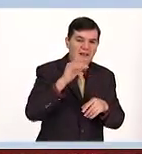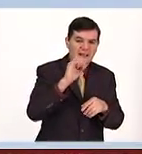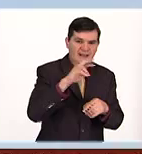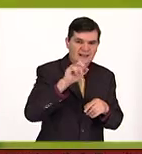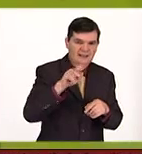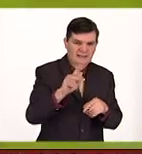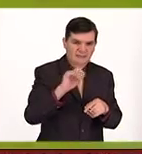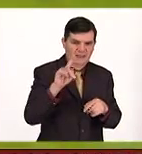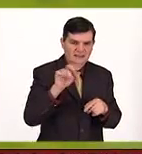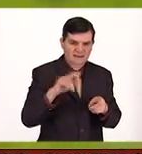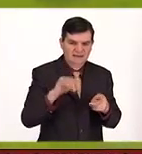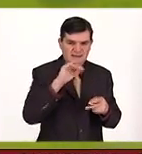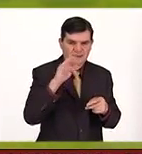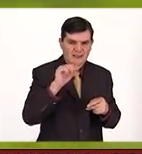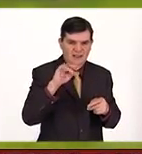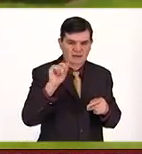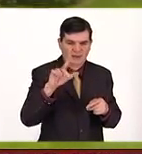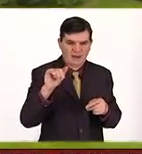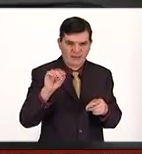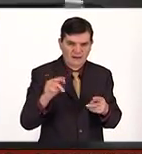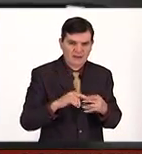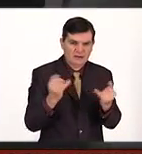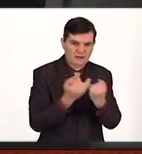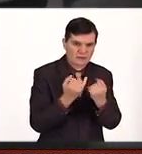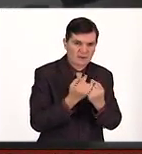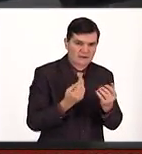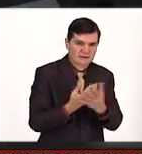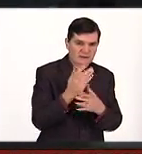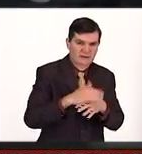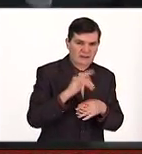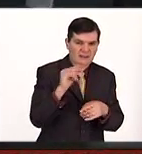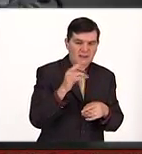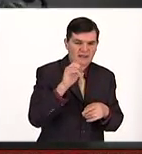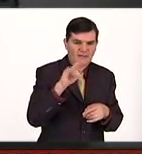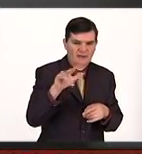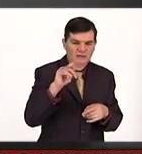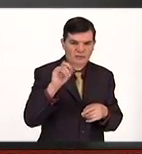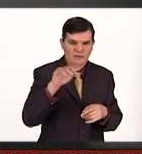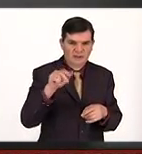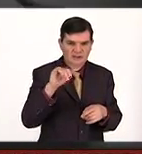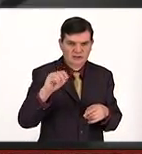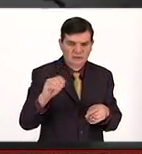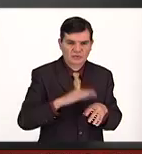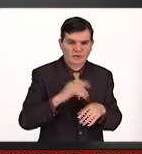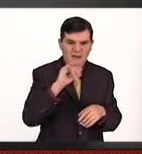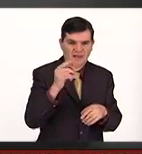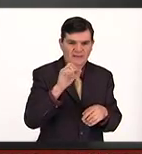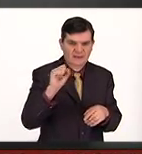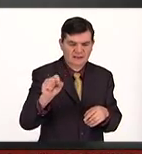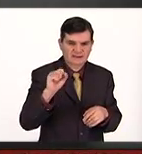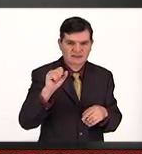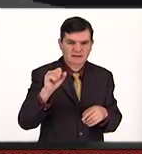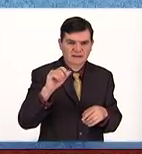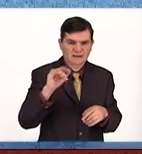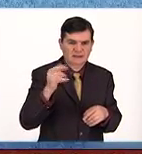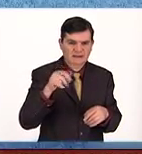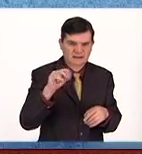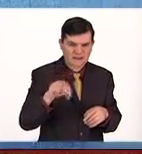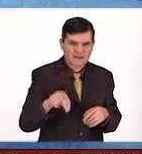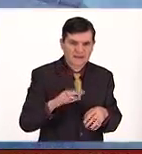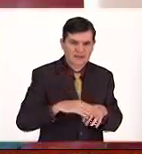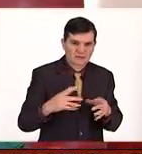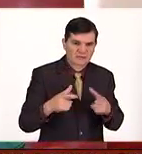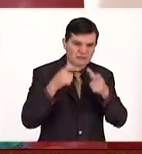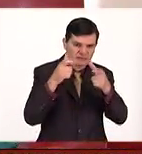Vázquez González y Ricardo Domínguez Landa, así como los egresados Rafael Trujillo Torres y Andrés Kindbracho.